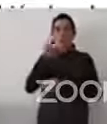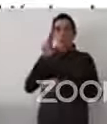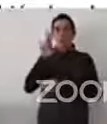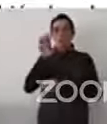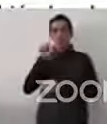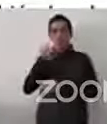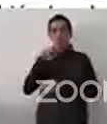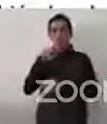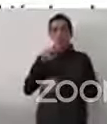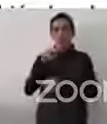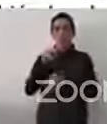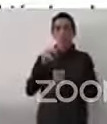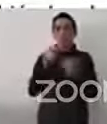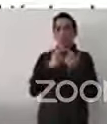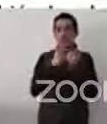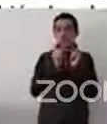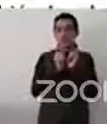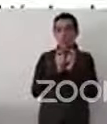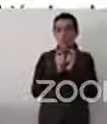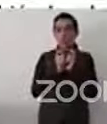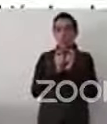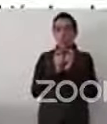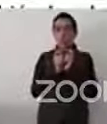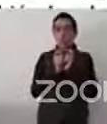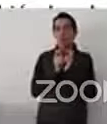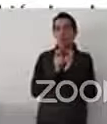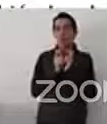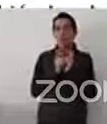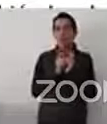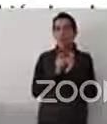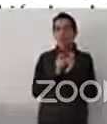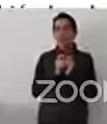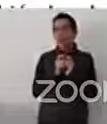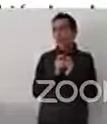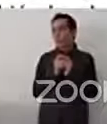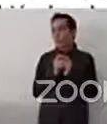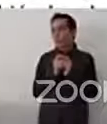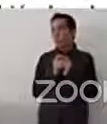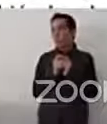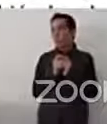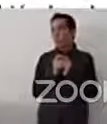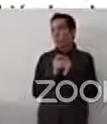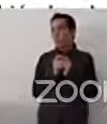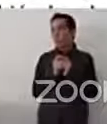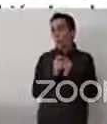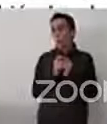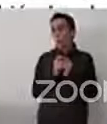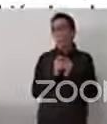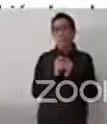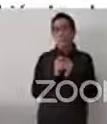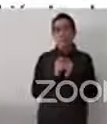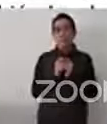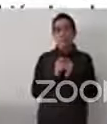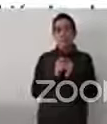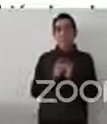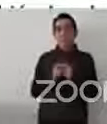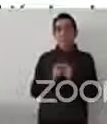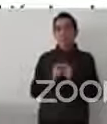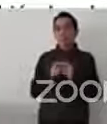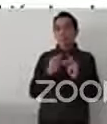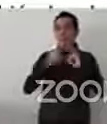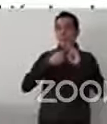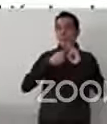derechos de las personas afrodescendientes. El ejemplo más concreto es que en el 2003 se creó la Secretaría